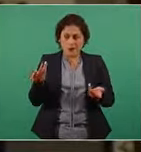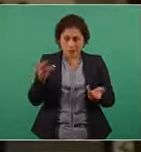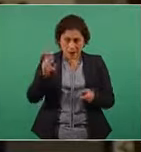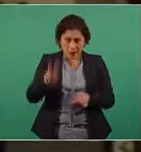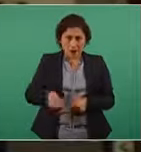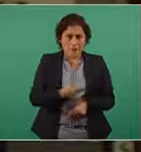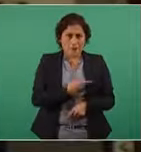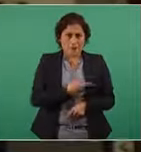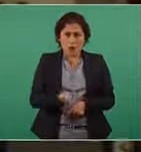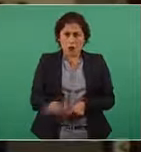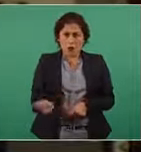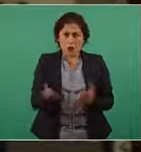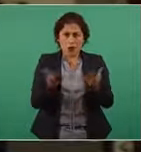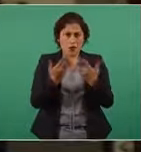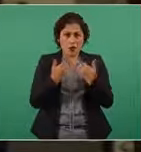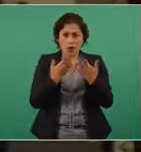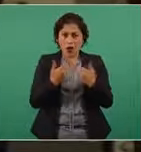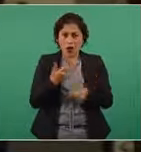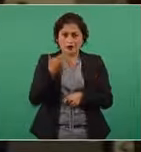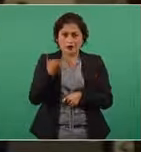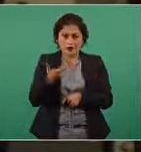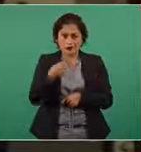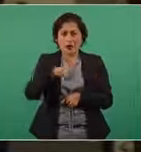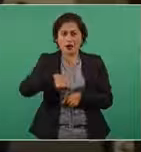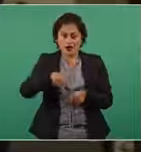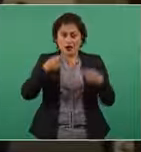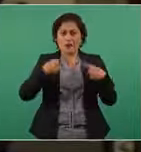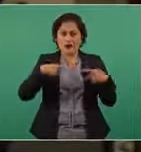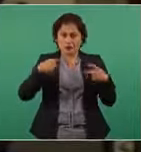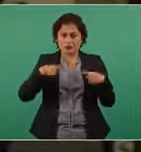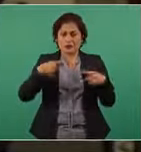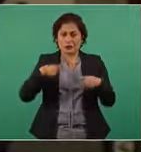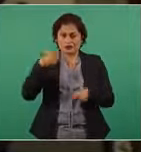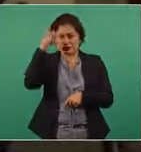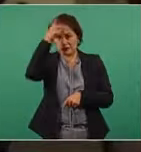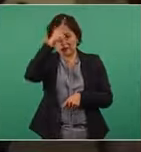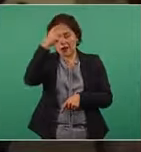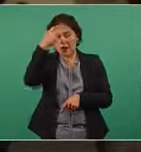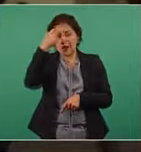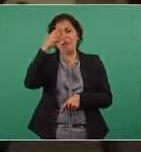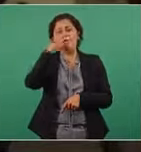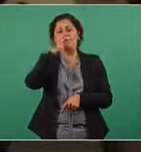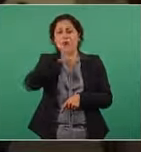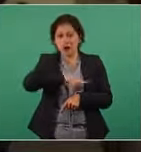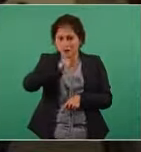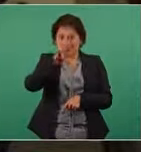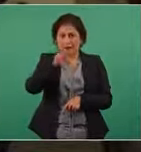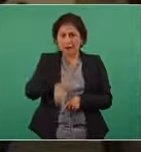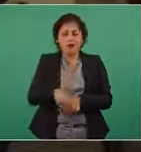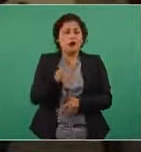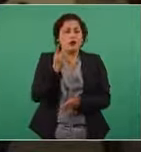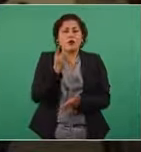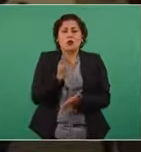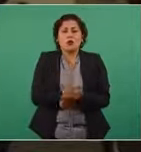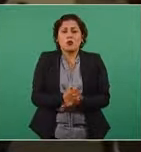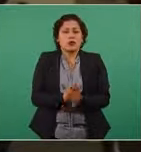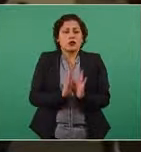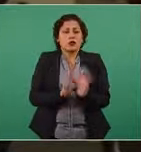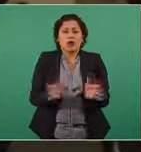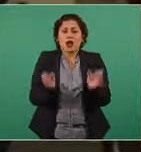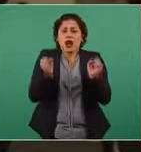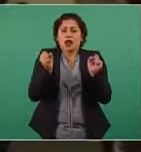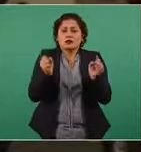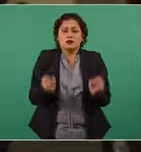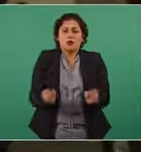esa gente quedó muy mal psicológicamente lo único que quieren es el seguro eso es todo